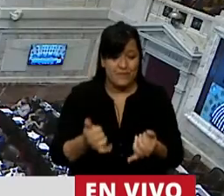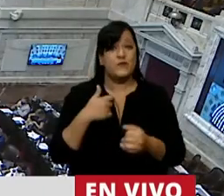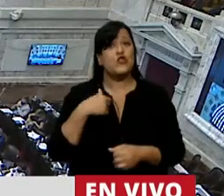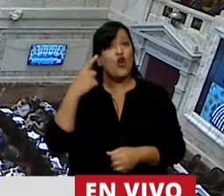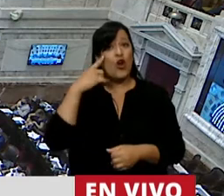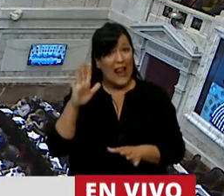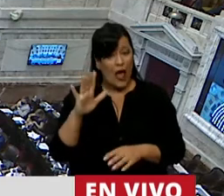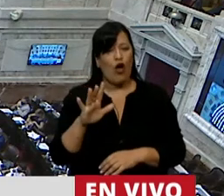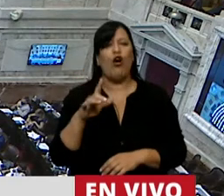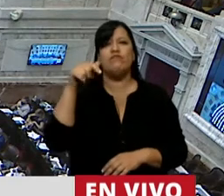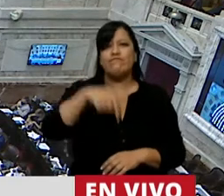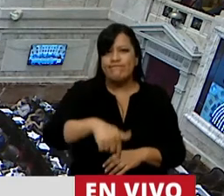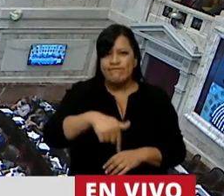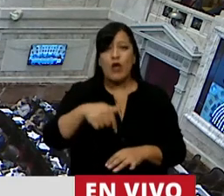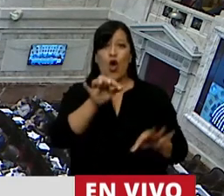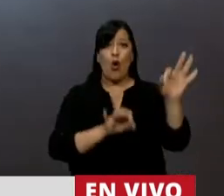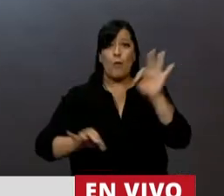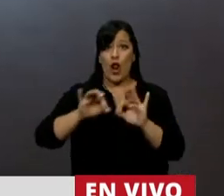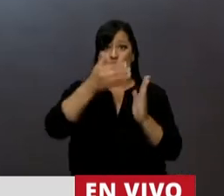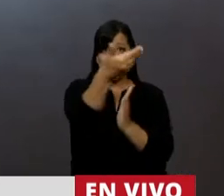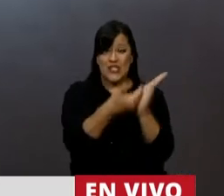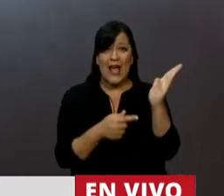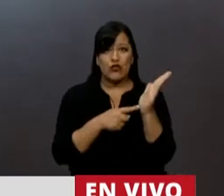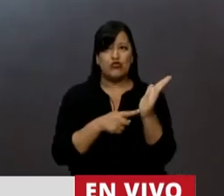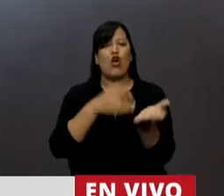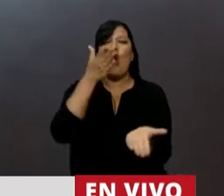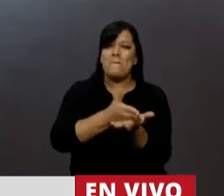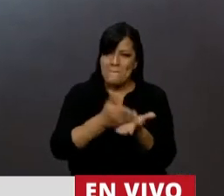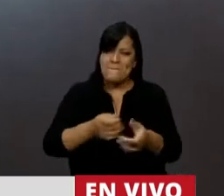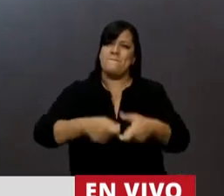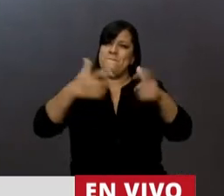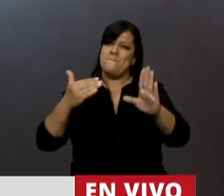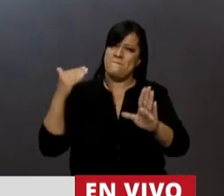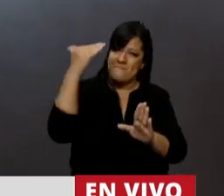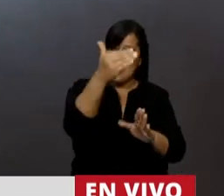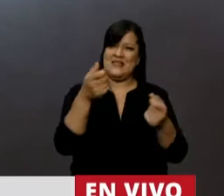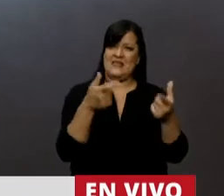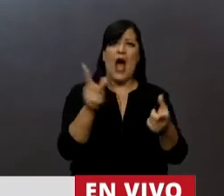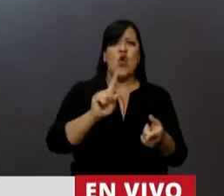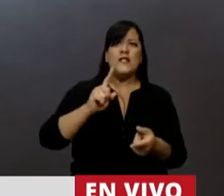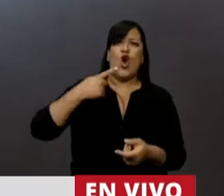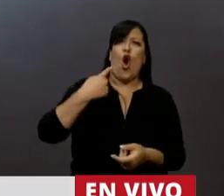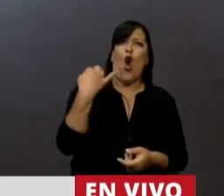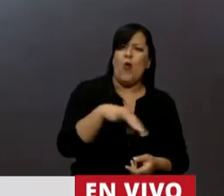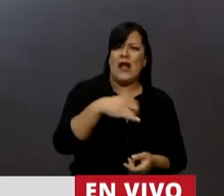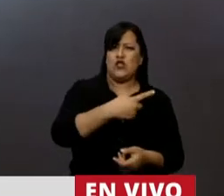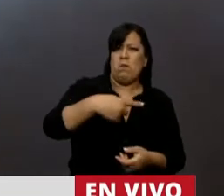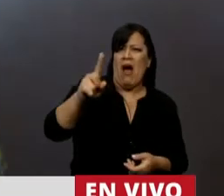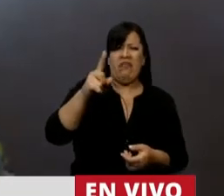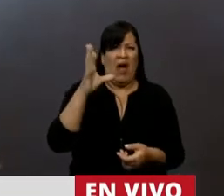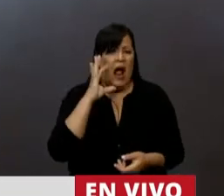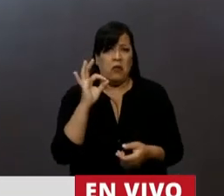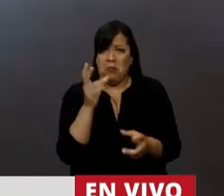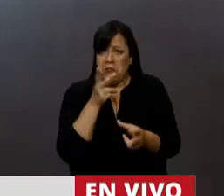que este es un proyecto que amplía derechos y que no obliga a nadie a nada.